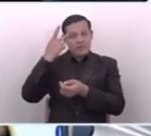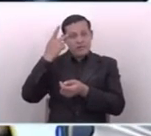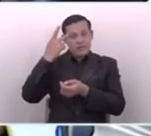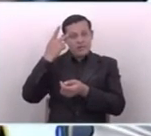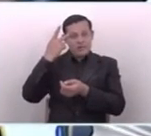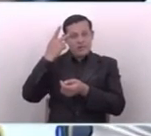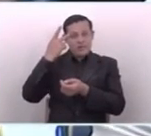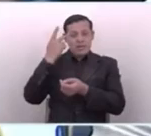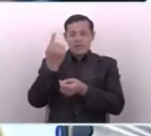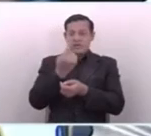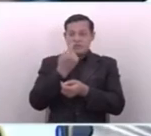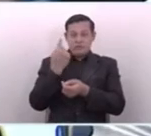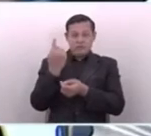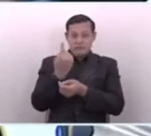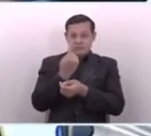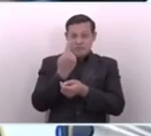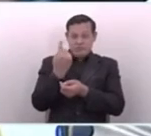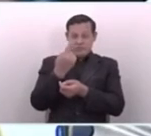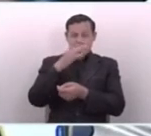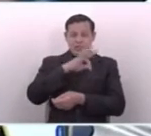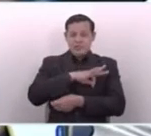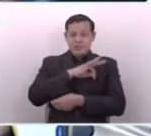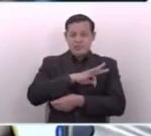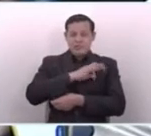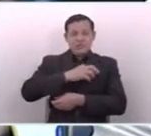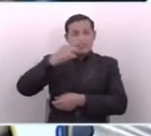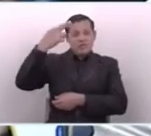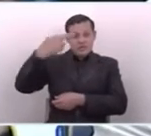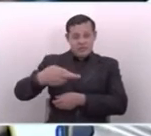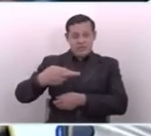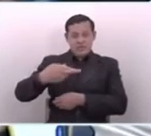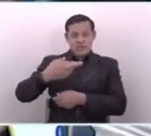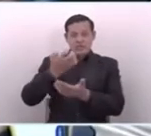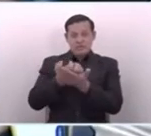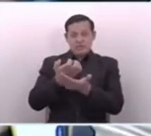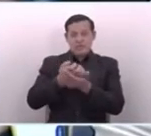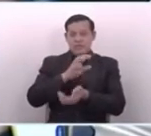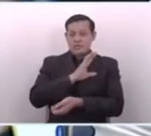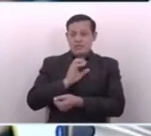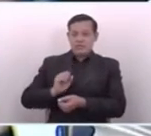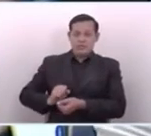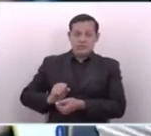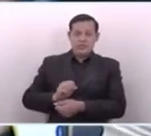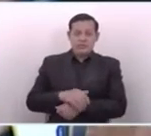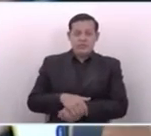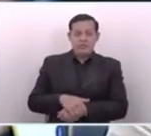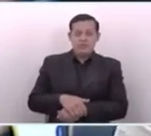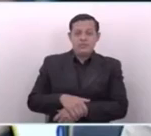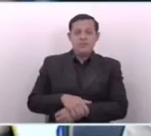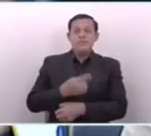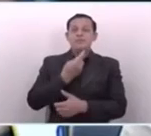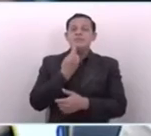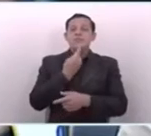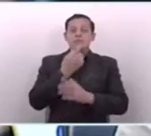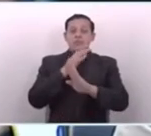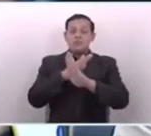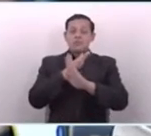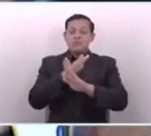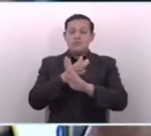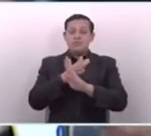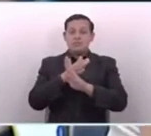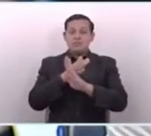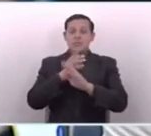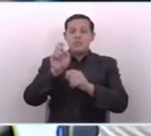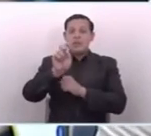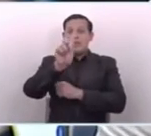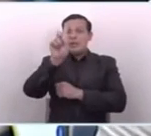automáticamente un beneficio real en el bolsillo de la gente. ¿A quién defendemos? Por la